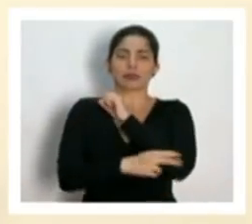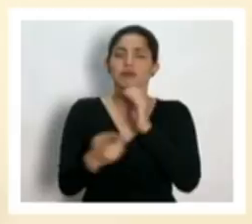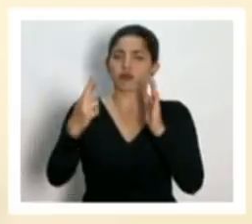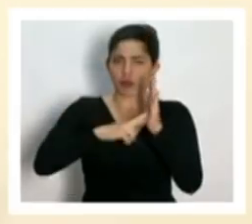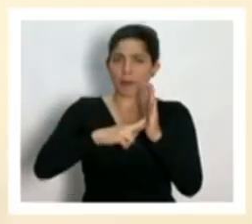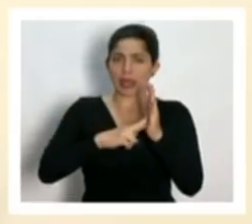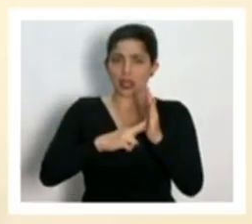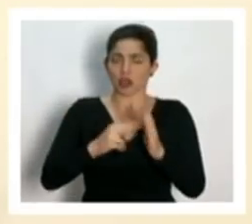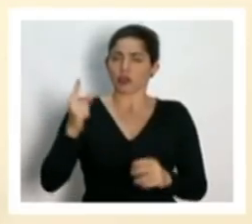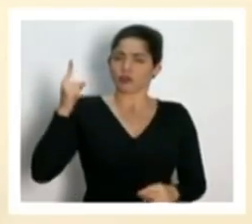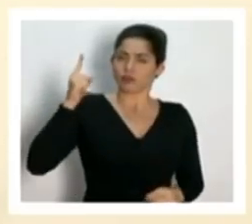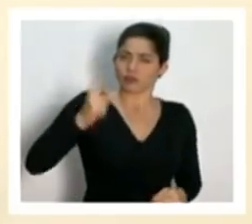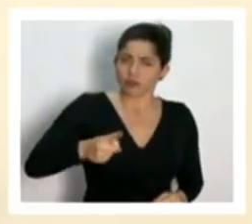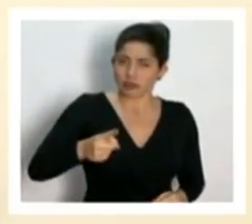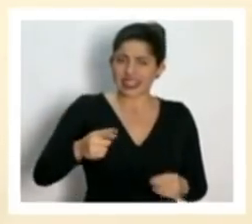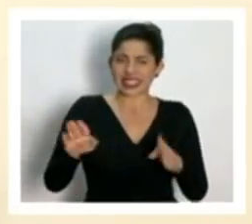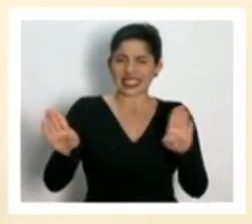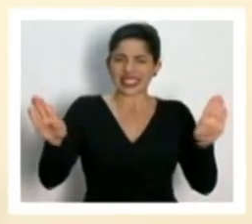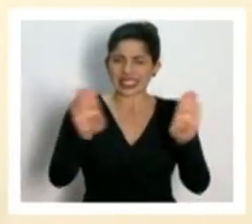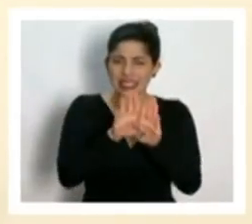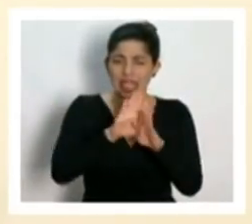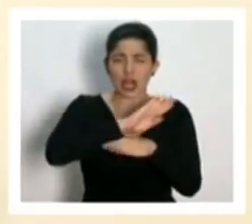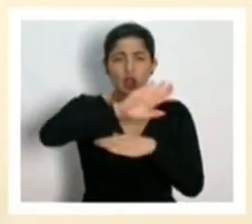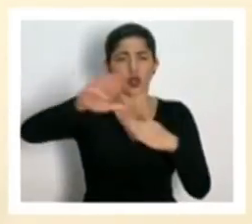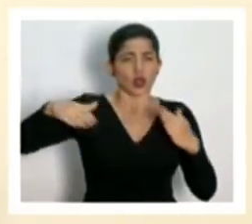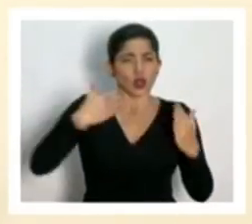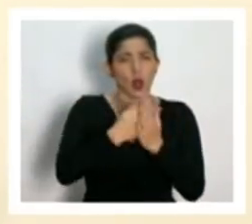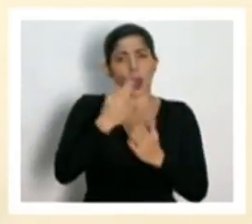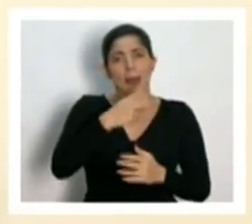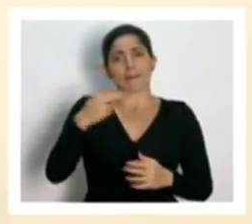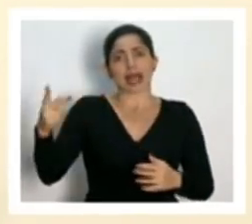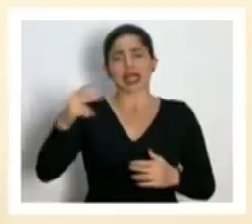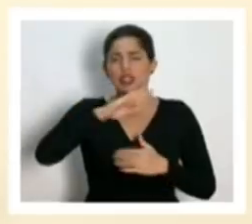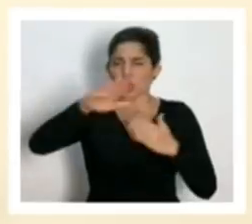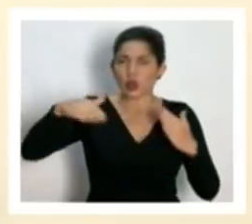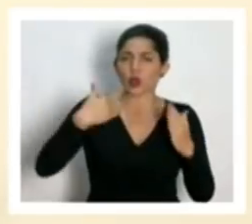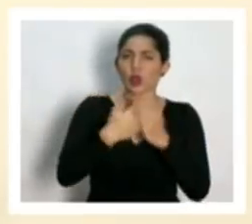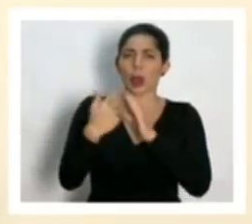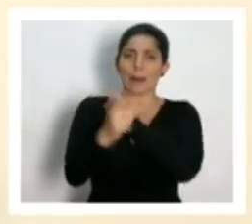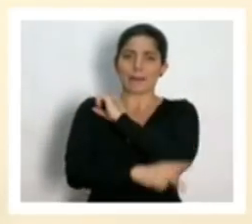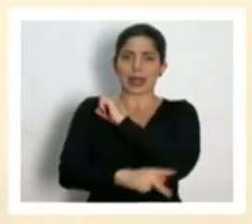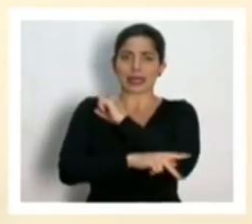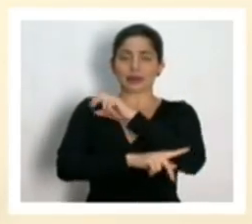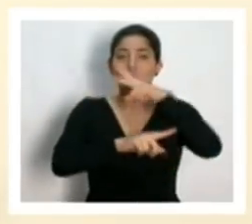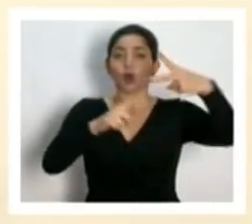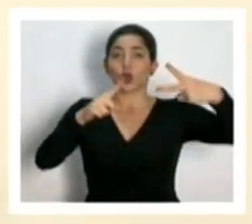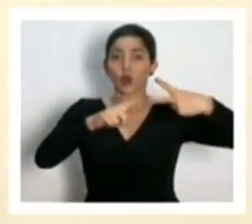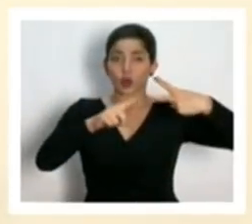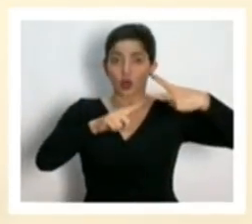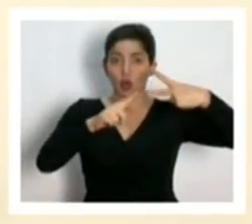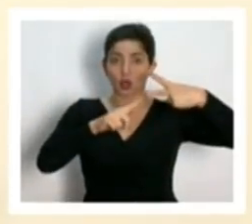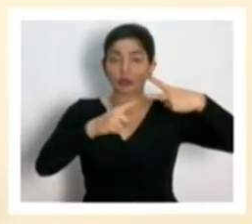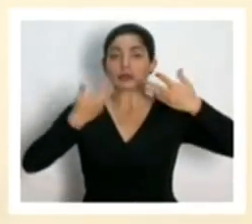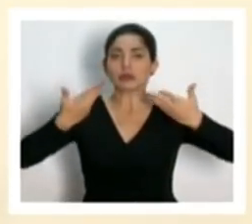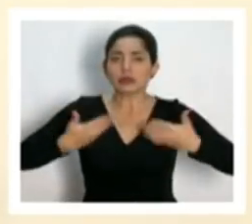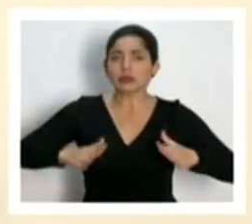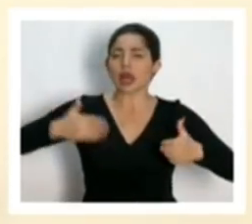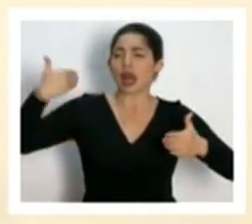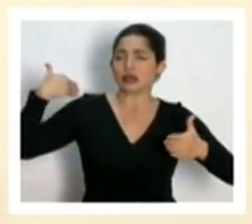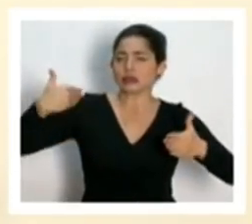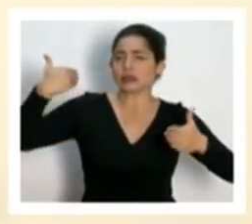se instruye el cierre de playas en todo el país. Dos, si bien ya hemos venido